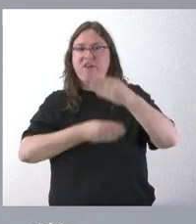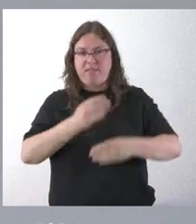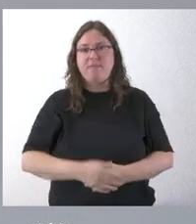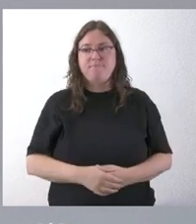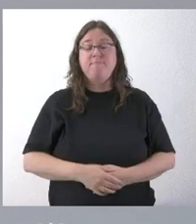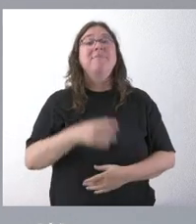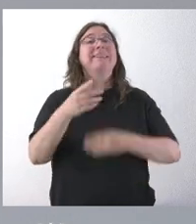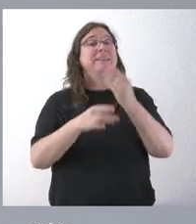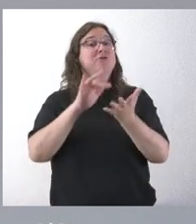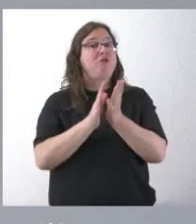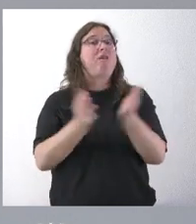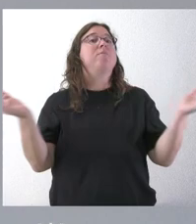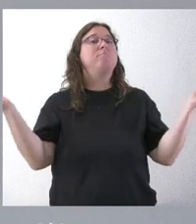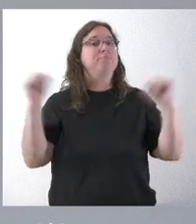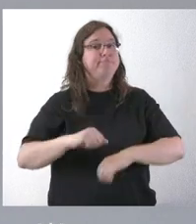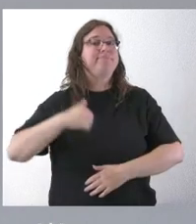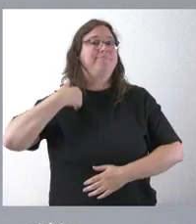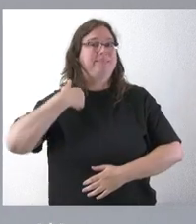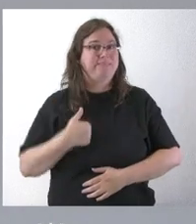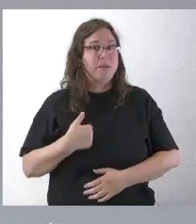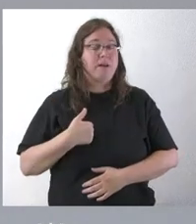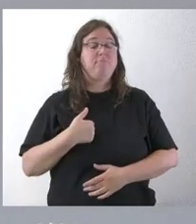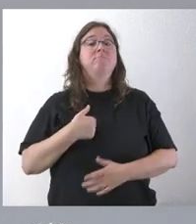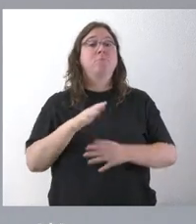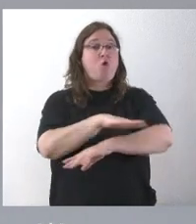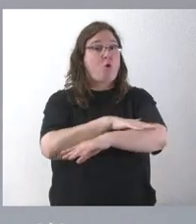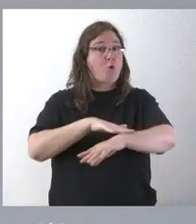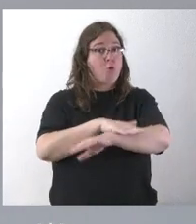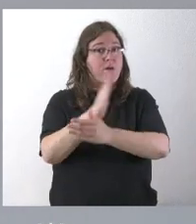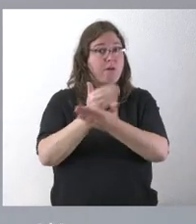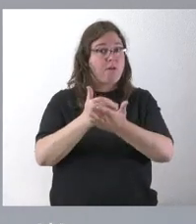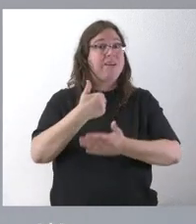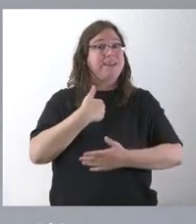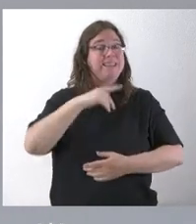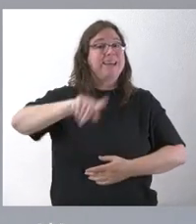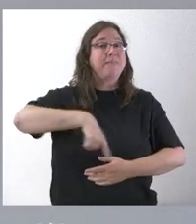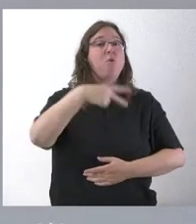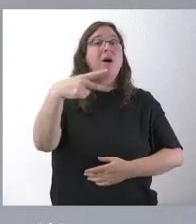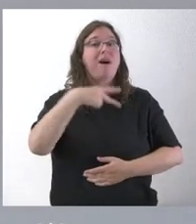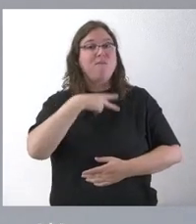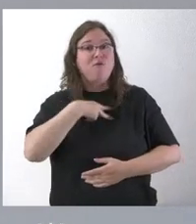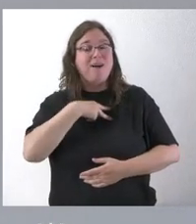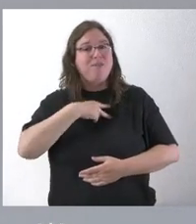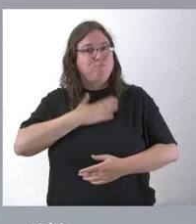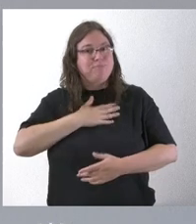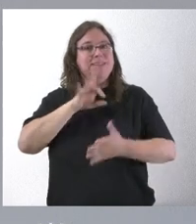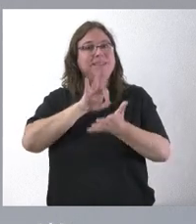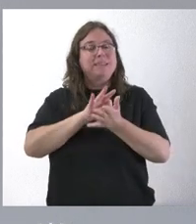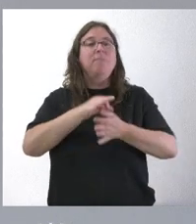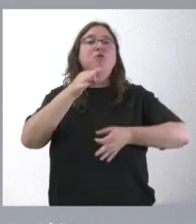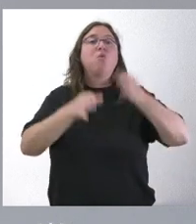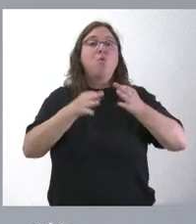Efectuado ese acuerdo ya del Gobierno Regional, próximo, los letrados de los servicios jurídicos que llevan juicios